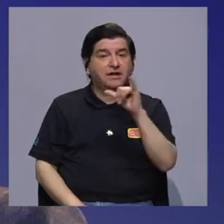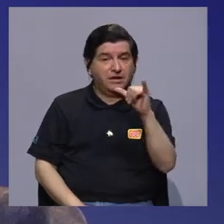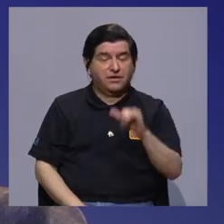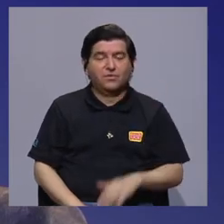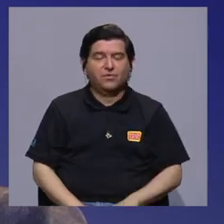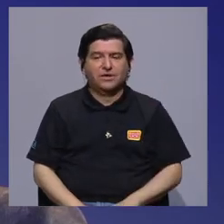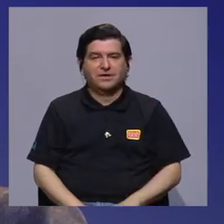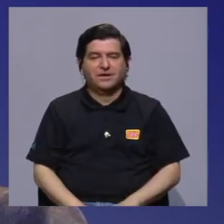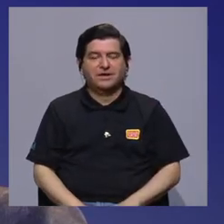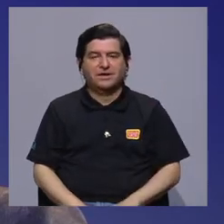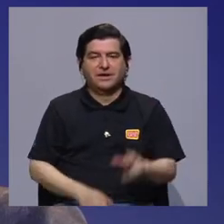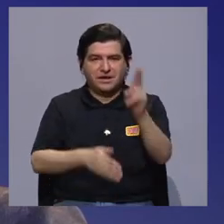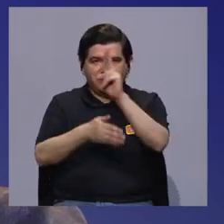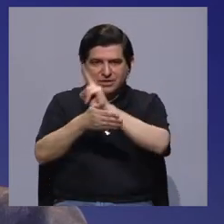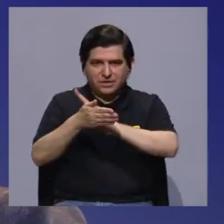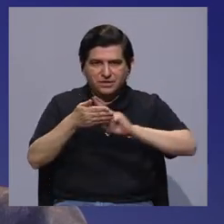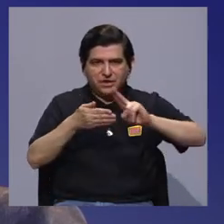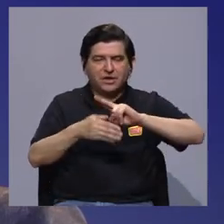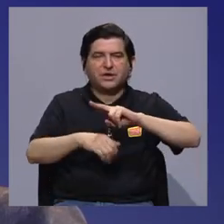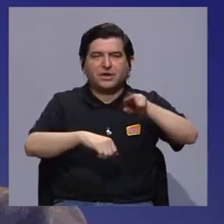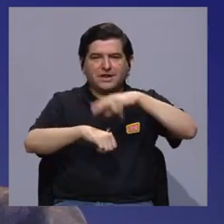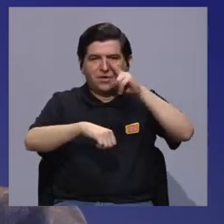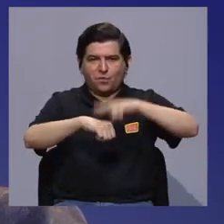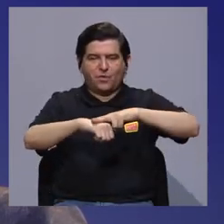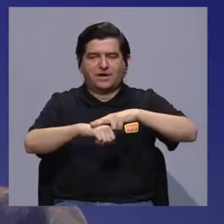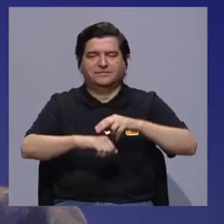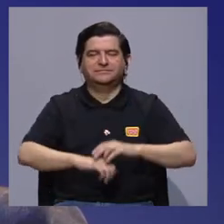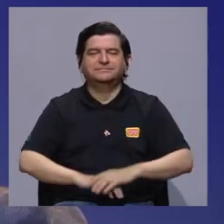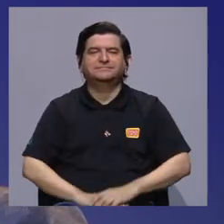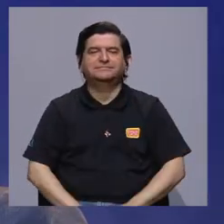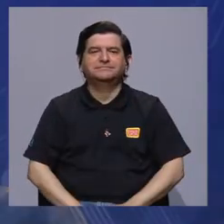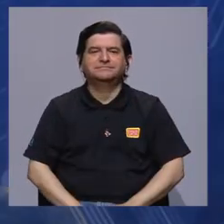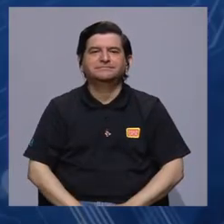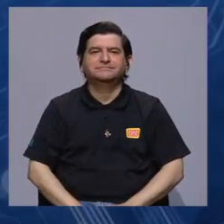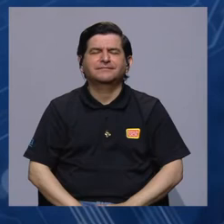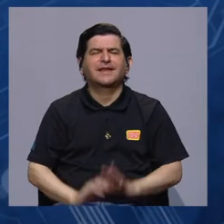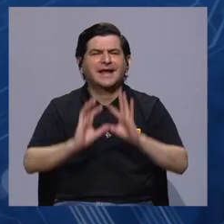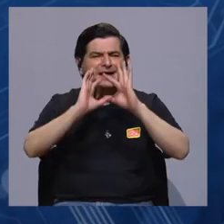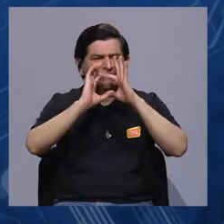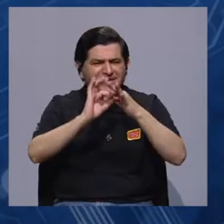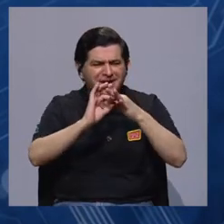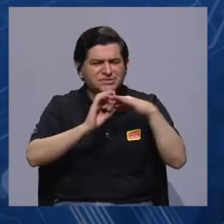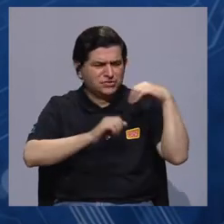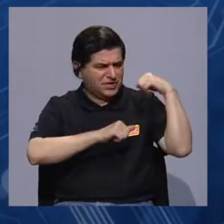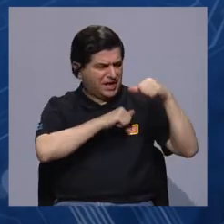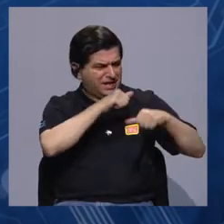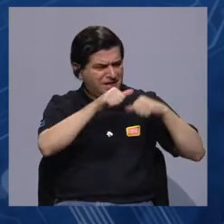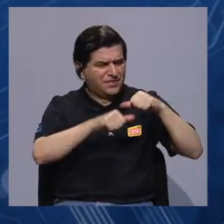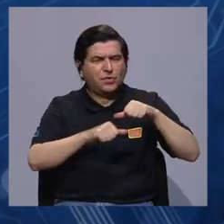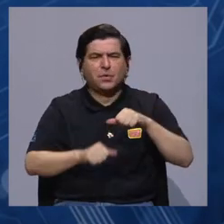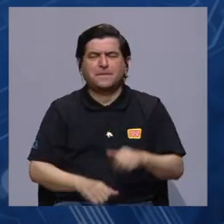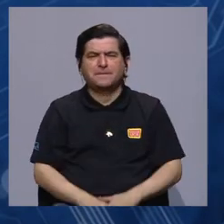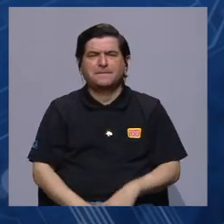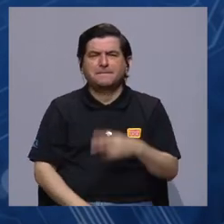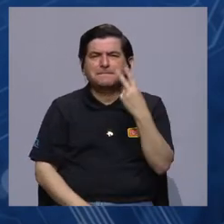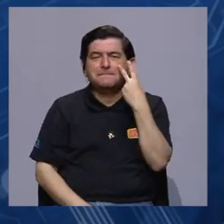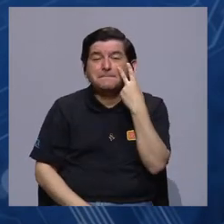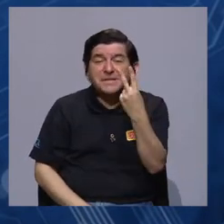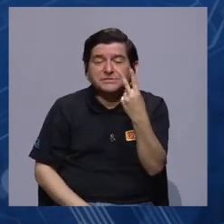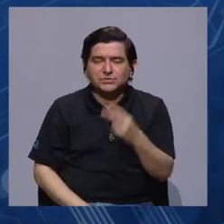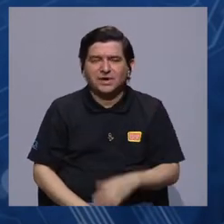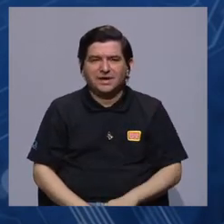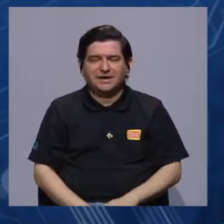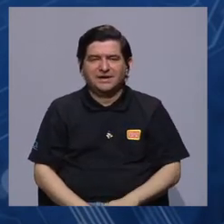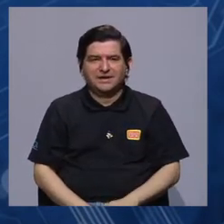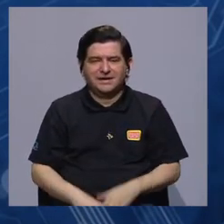también de la Universidad Nacional. Con respecto a la antropología visual, Carolina,